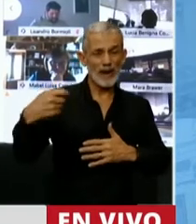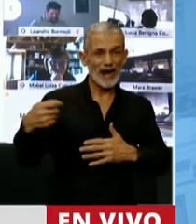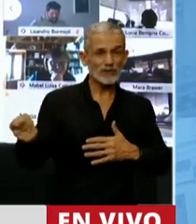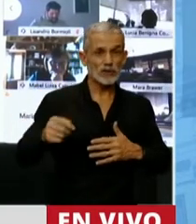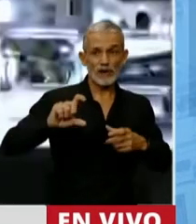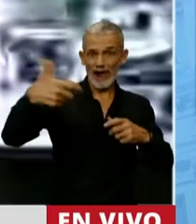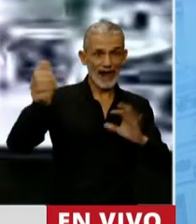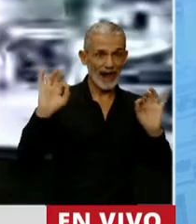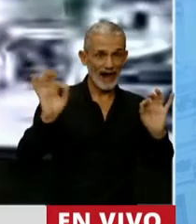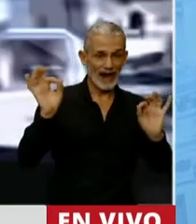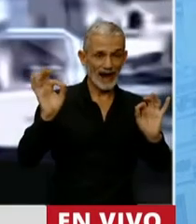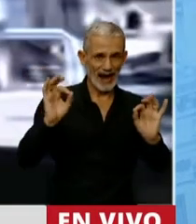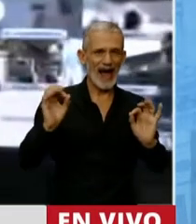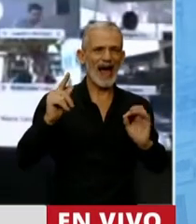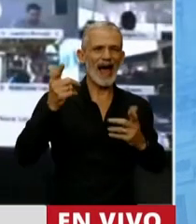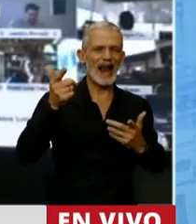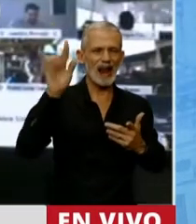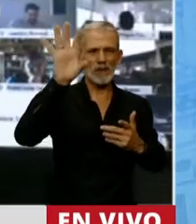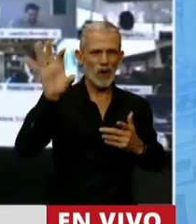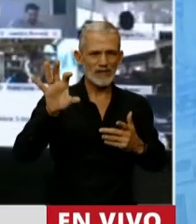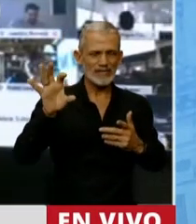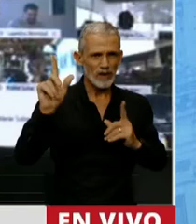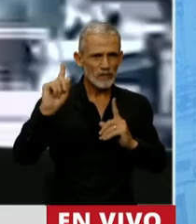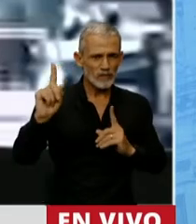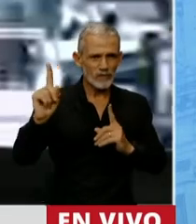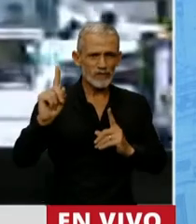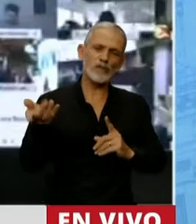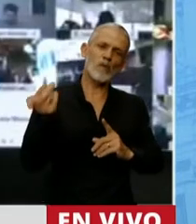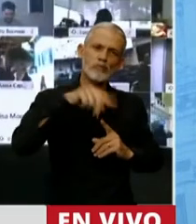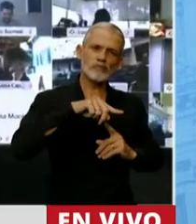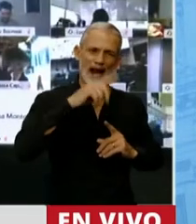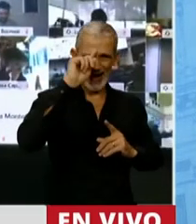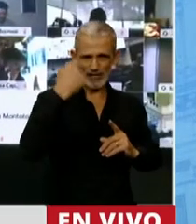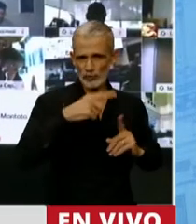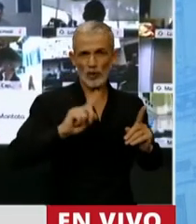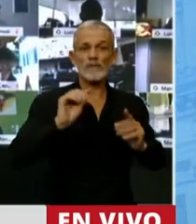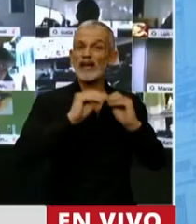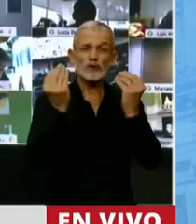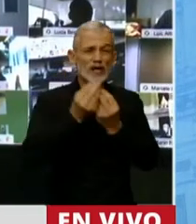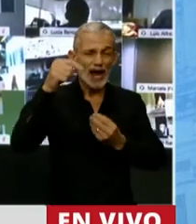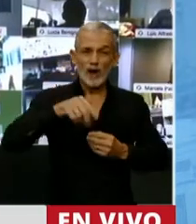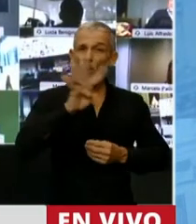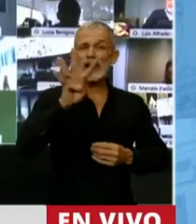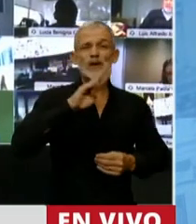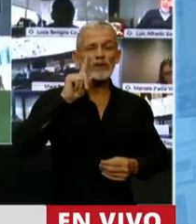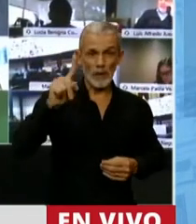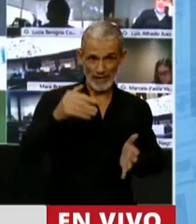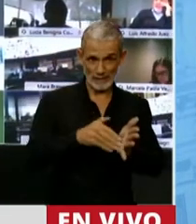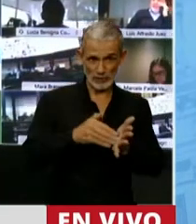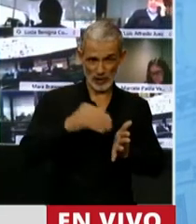trasladadas a la Nación. La suma actual es de 44 mil millones de pesos